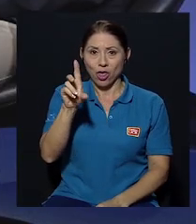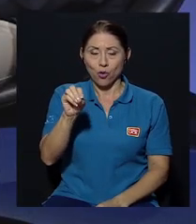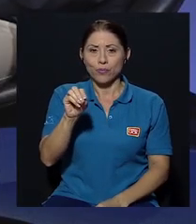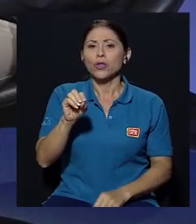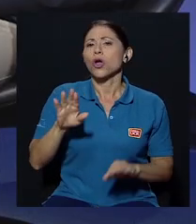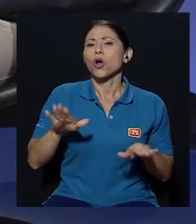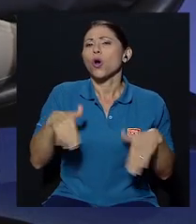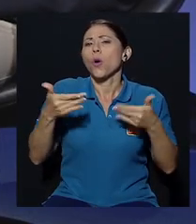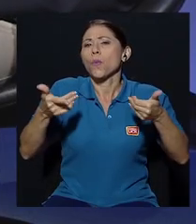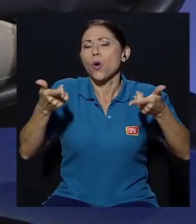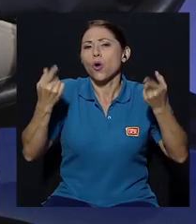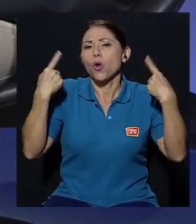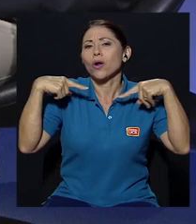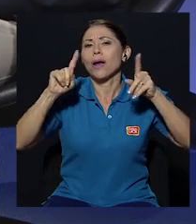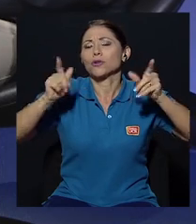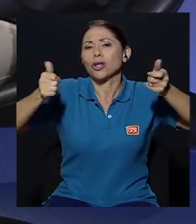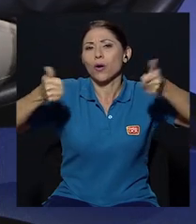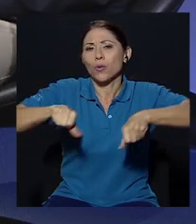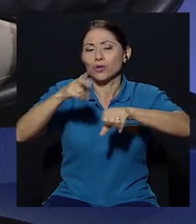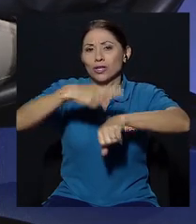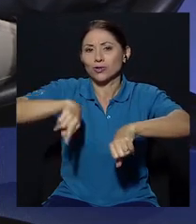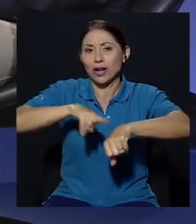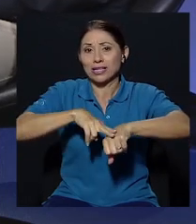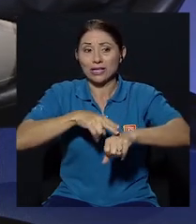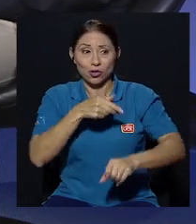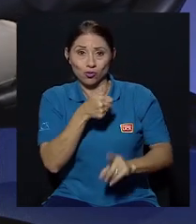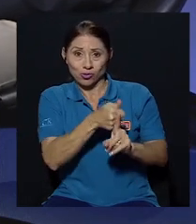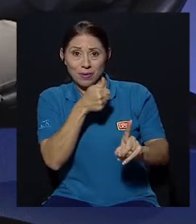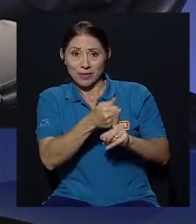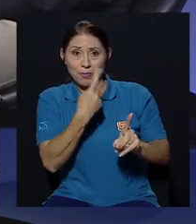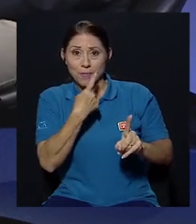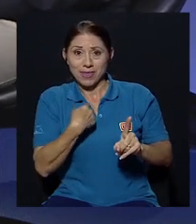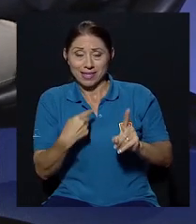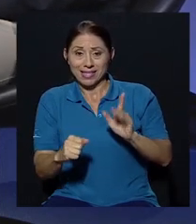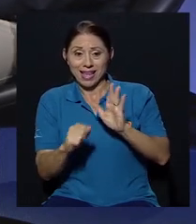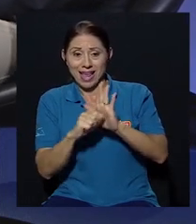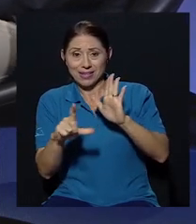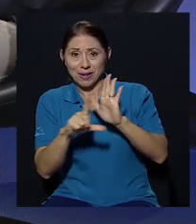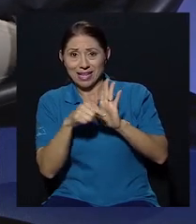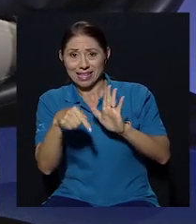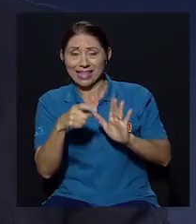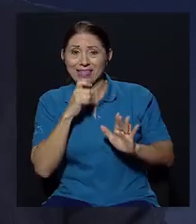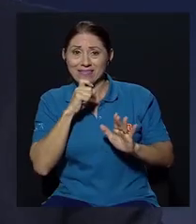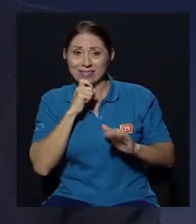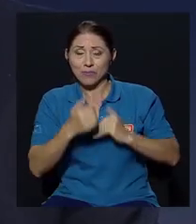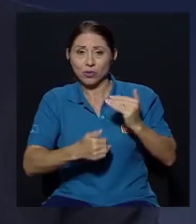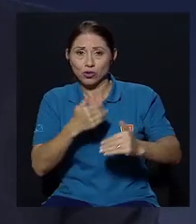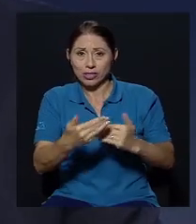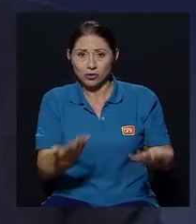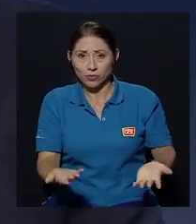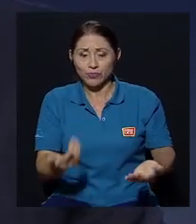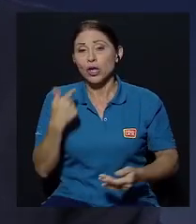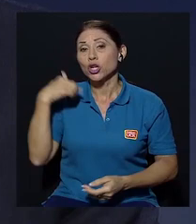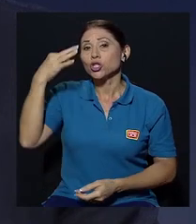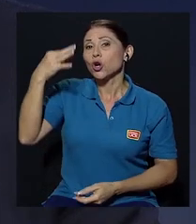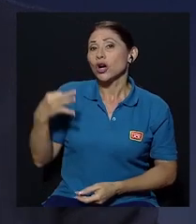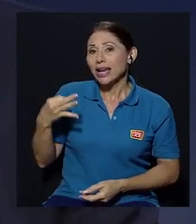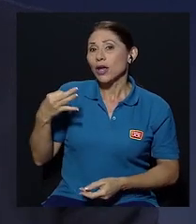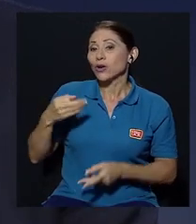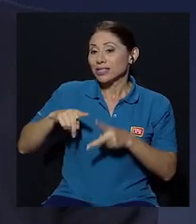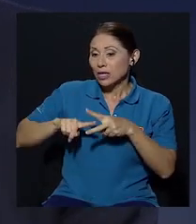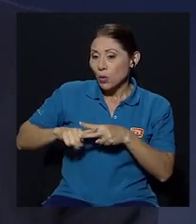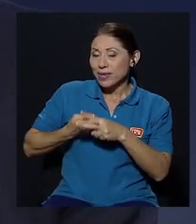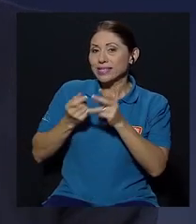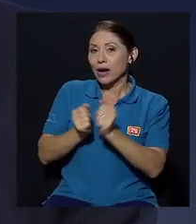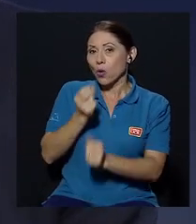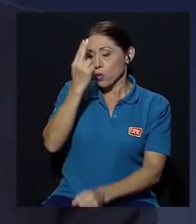mismo me está diciendo que en la trinchera de la asamblea legislativa está costando ese proceso don Otom? yo creo que si comienza desde